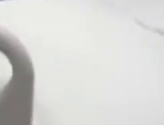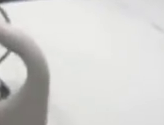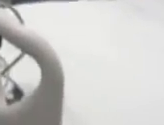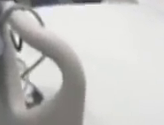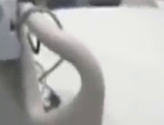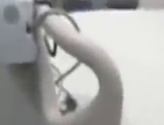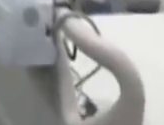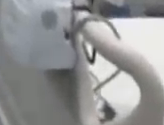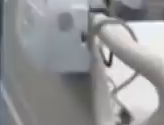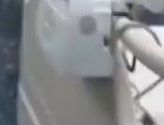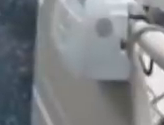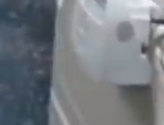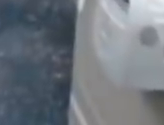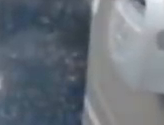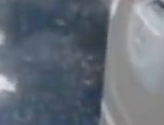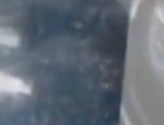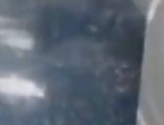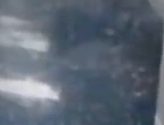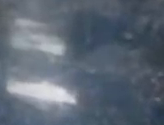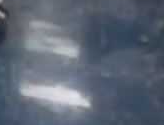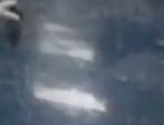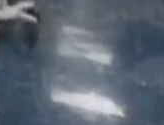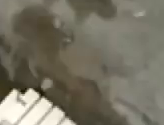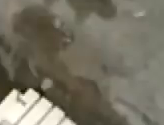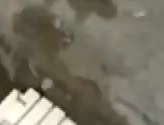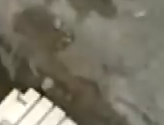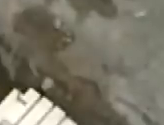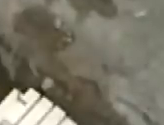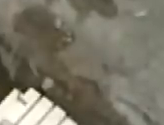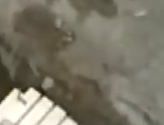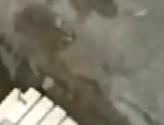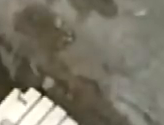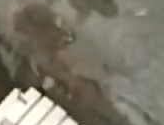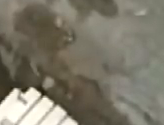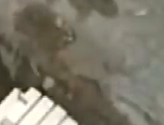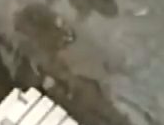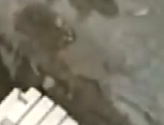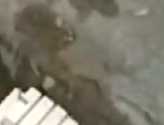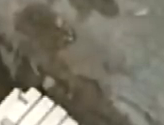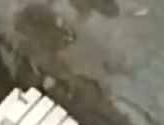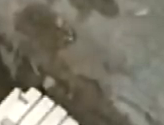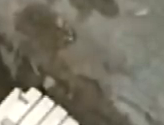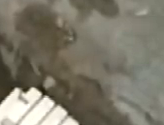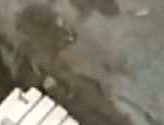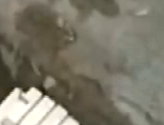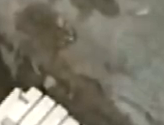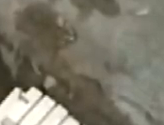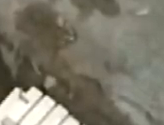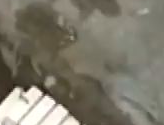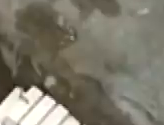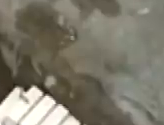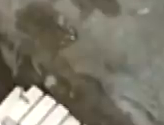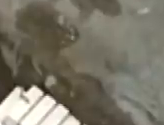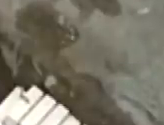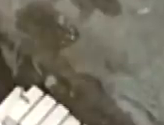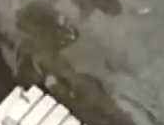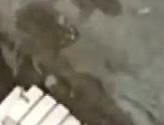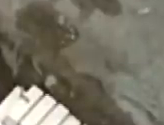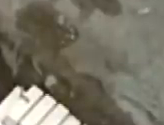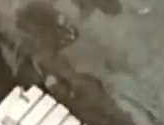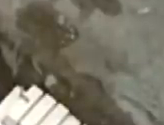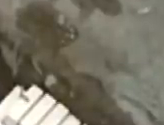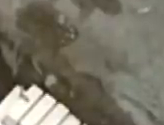sistema sanitario de ese país el cual es el que más invierte en guerras pero el que al mismo tiempo no tiene tanto para combatir a este enemigo